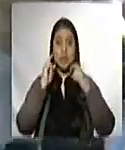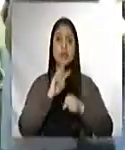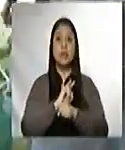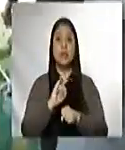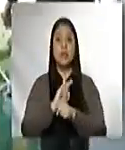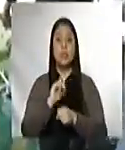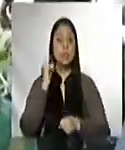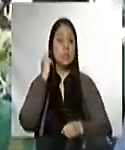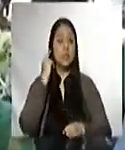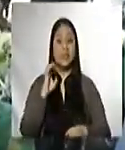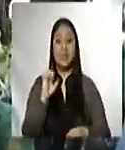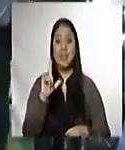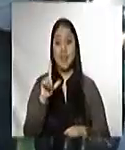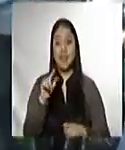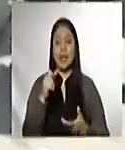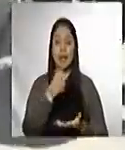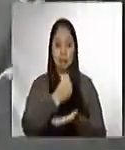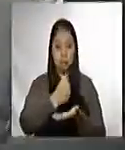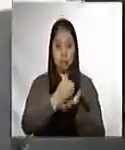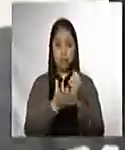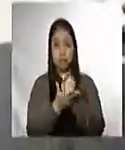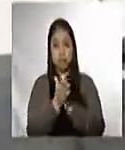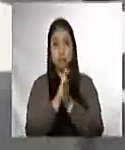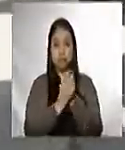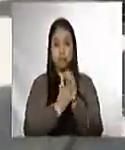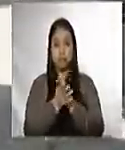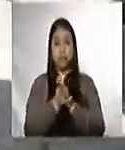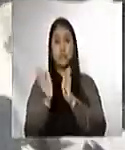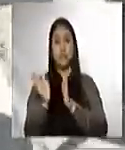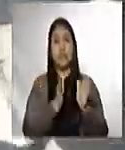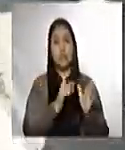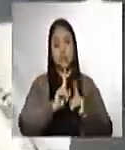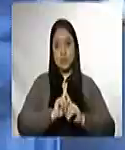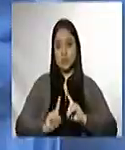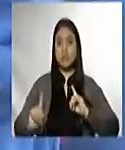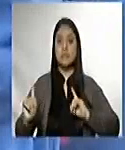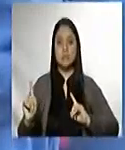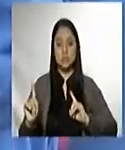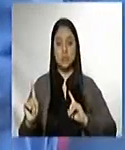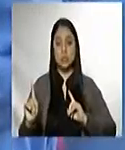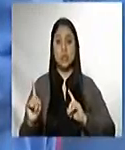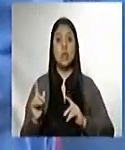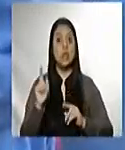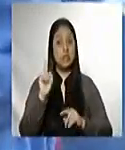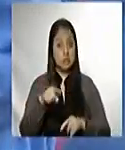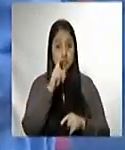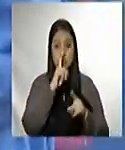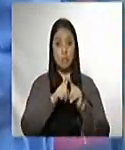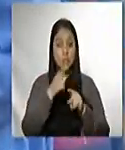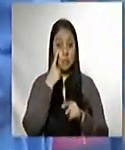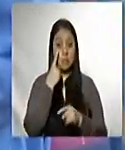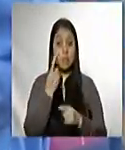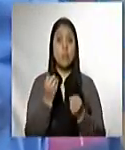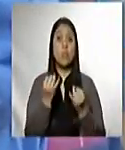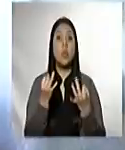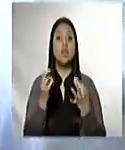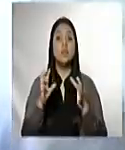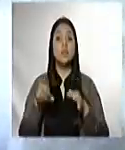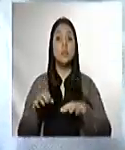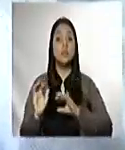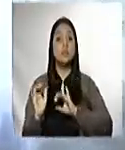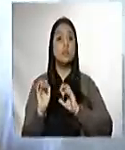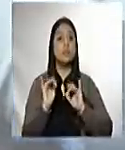uso de alcohol en gel, además del distanciamiento físico. Asegurar el aforo en los mercados